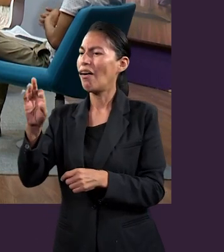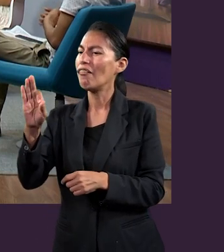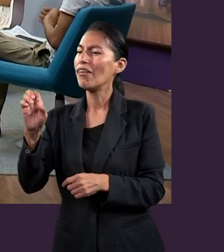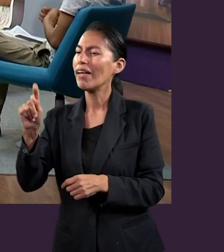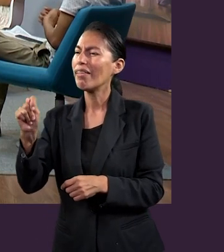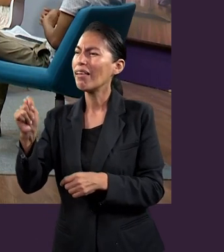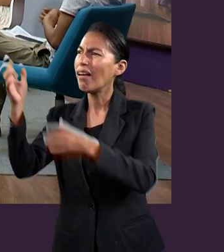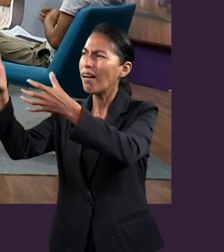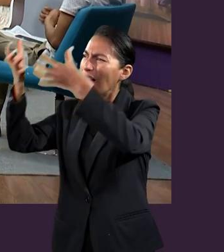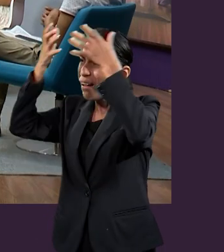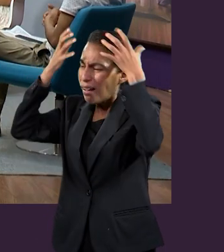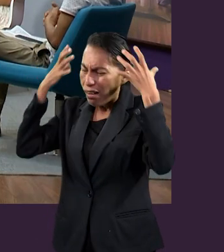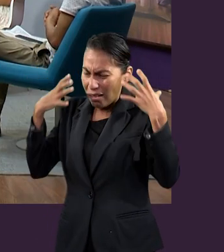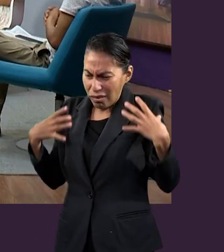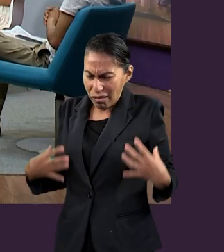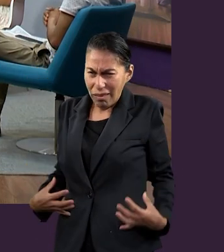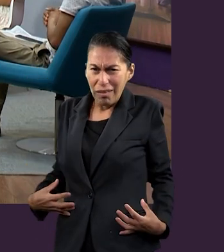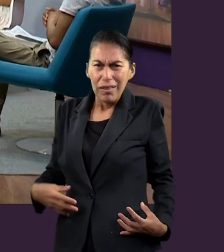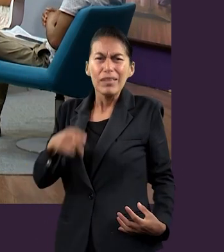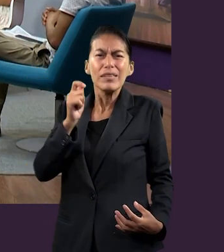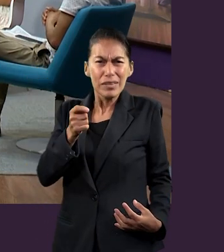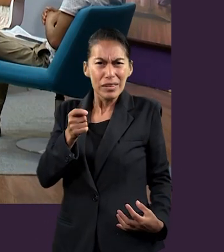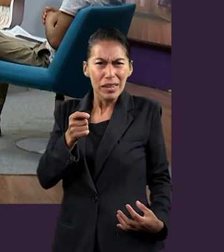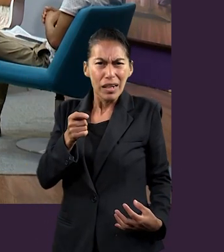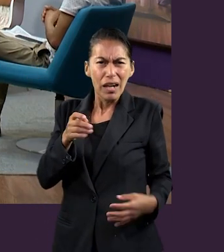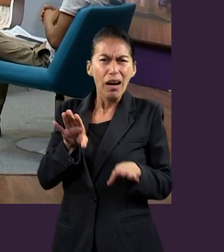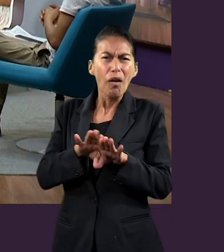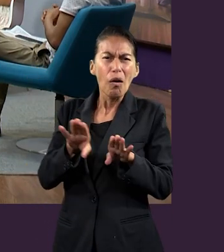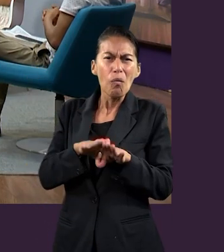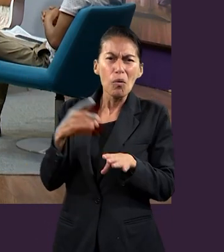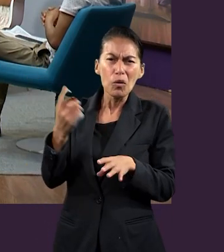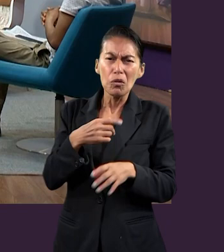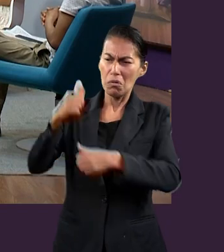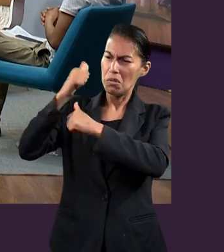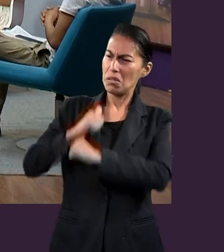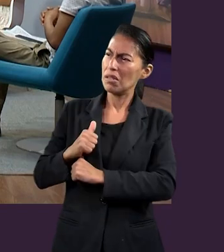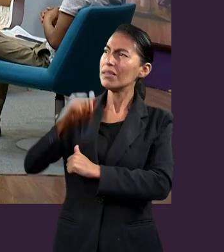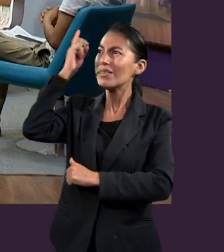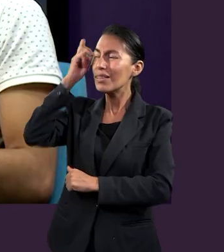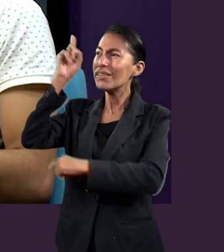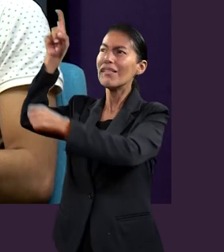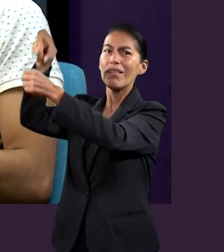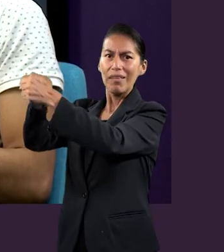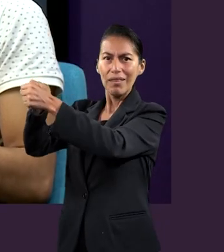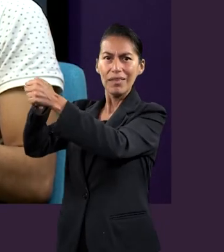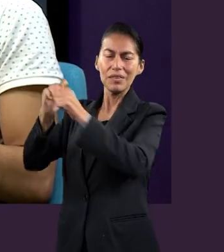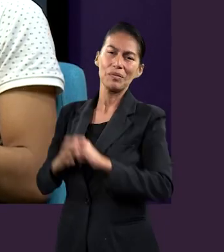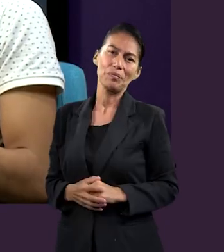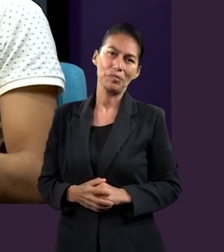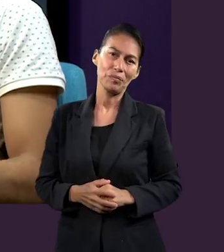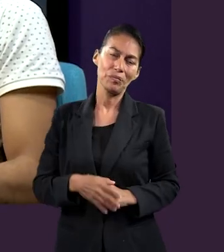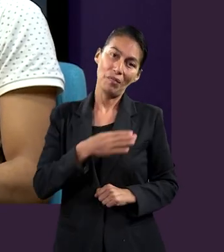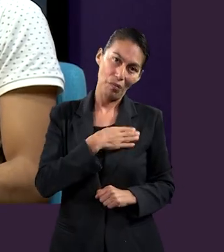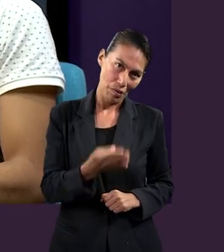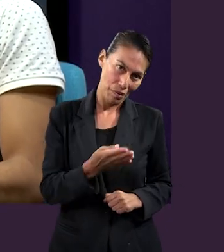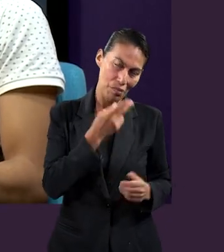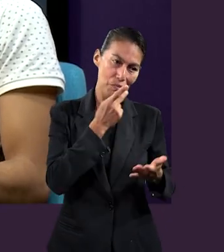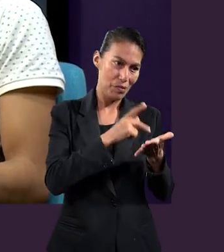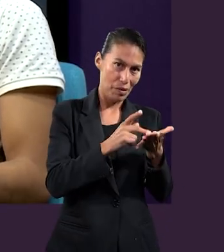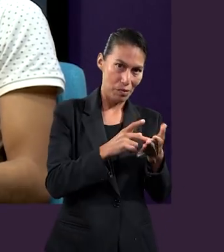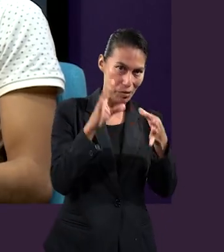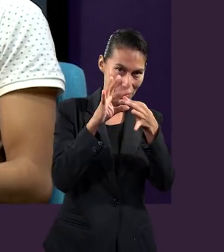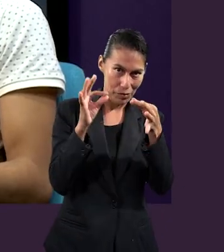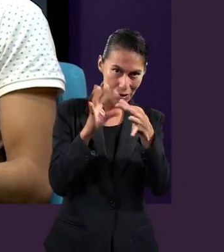ser parte del ejército de Dios? Bueno, Pablo lo hace